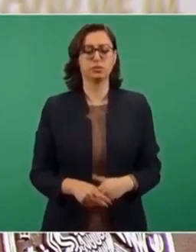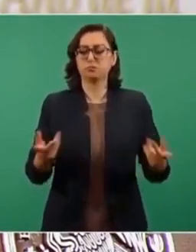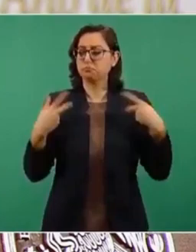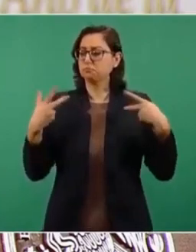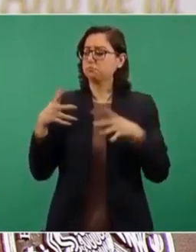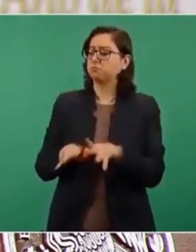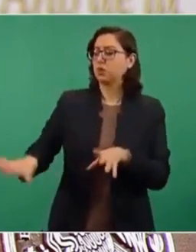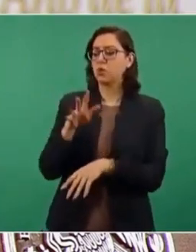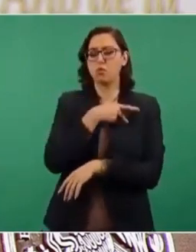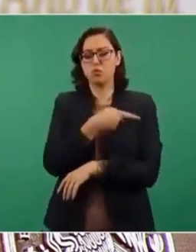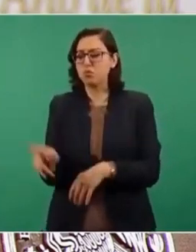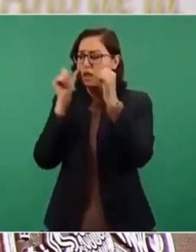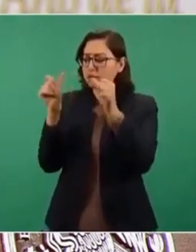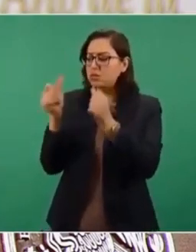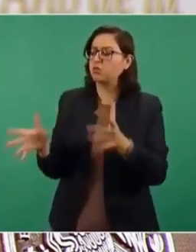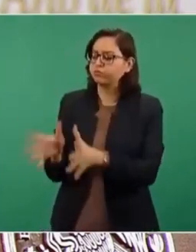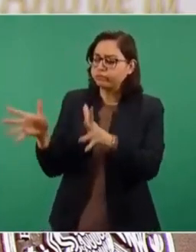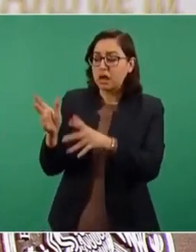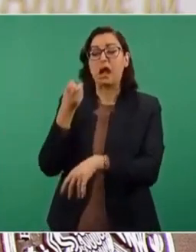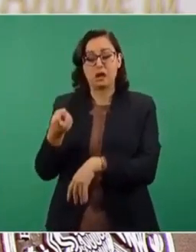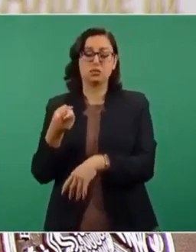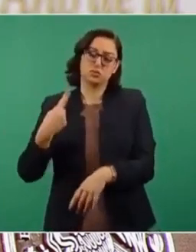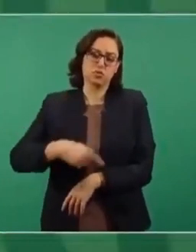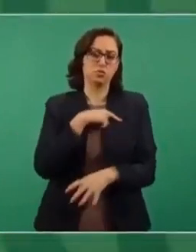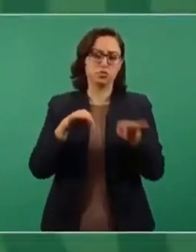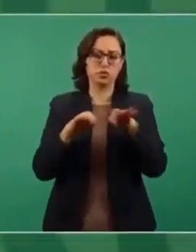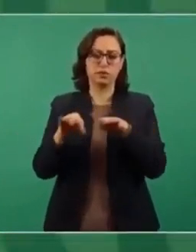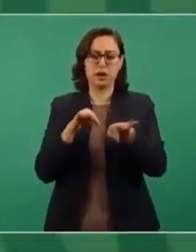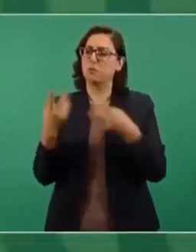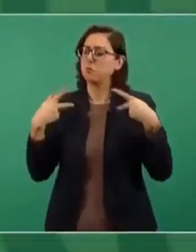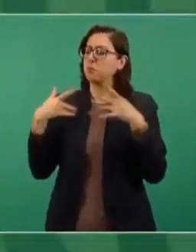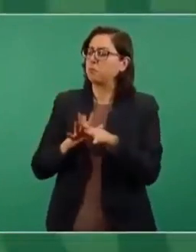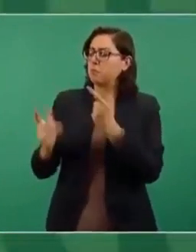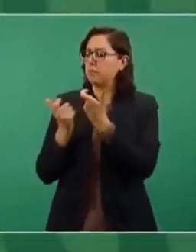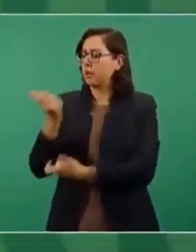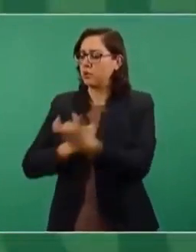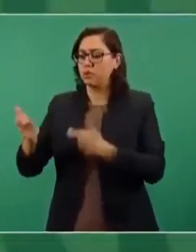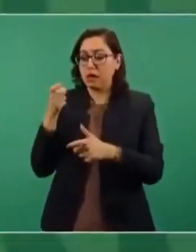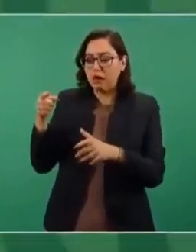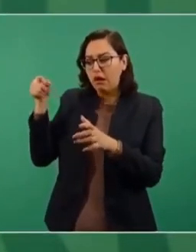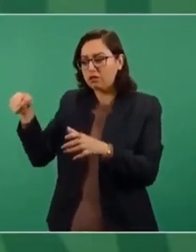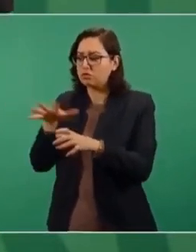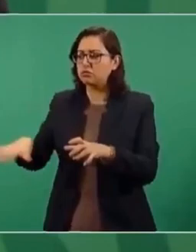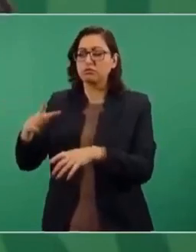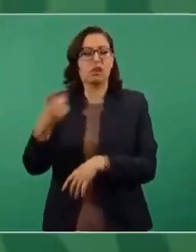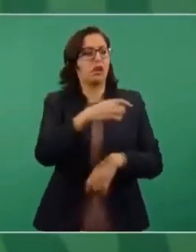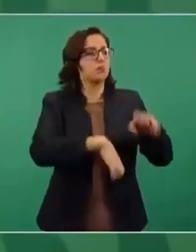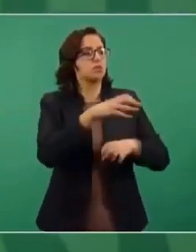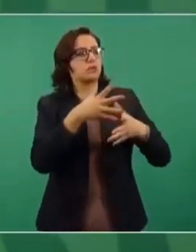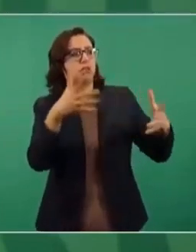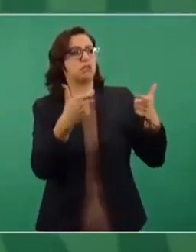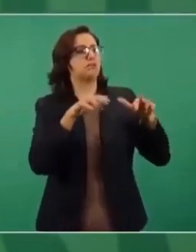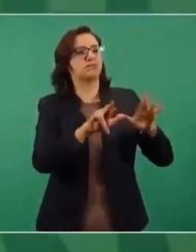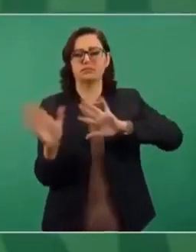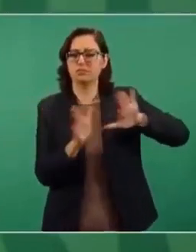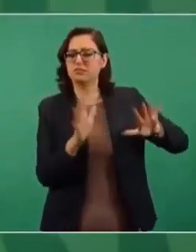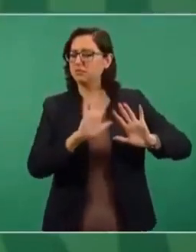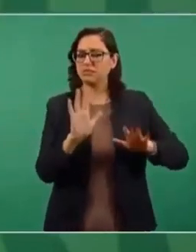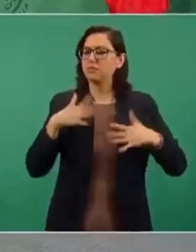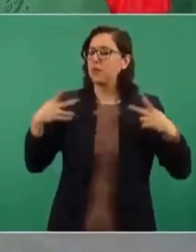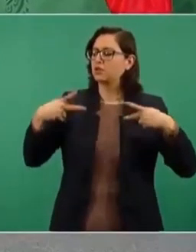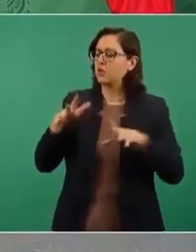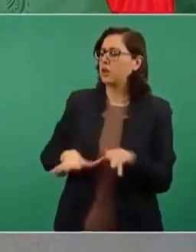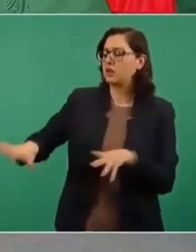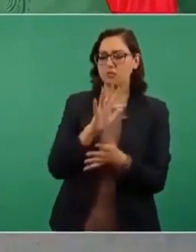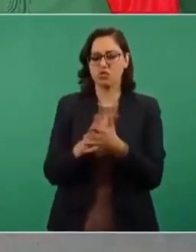los pobres, al pueblo y lo que tiene que ver con la economía popular. No con la macroeconomía, sino lo que tiene que con el pueblo. La